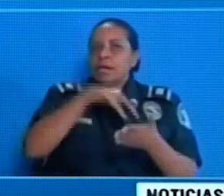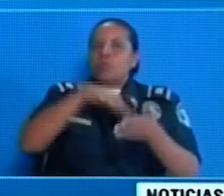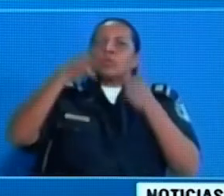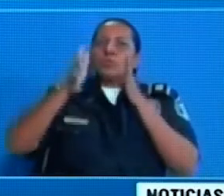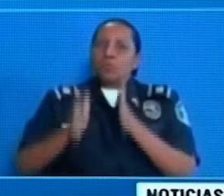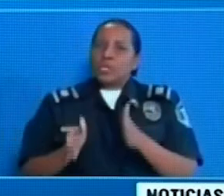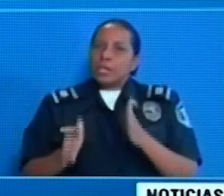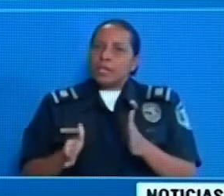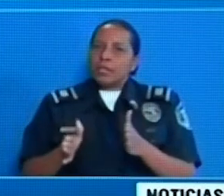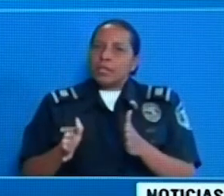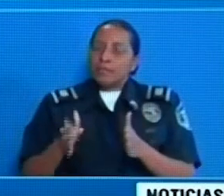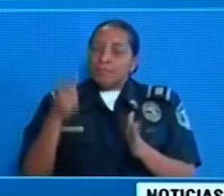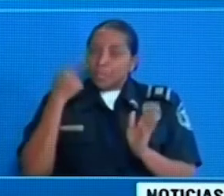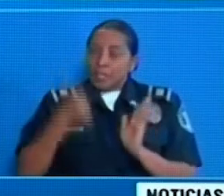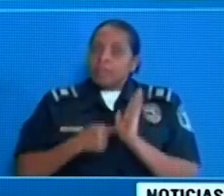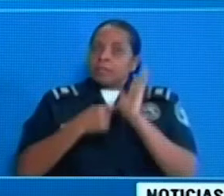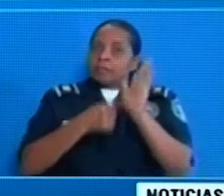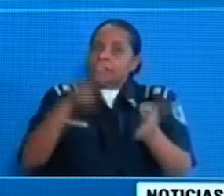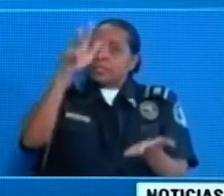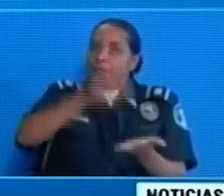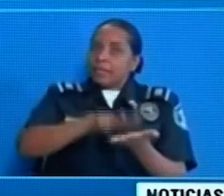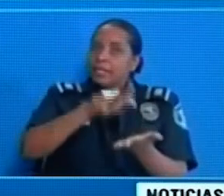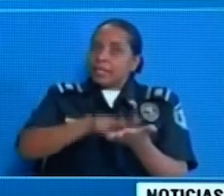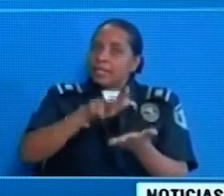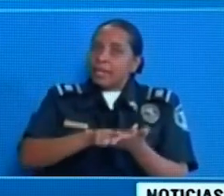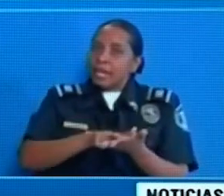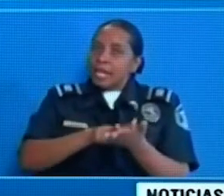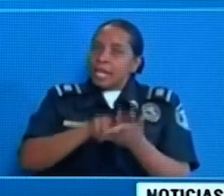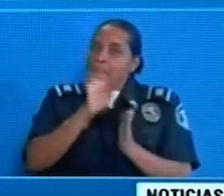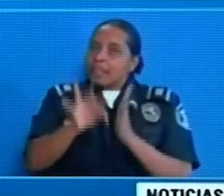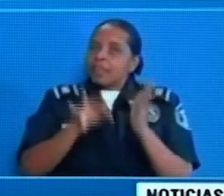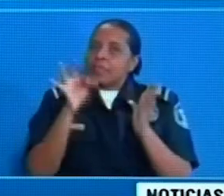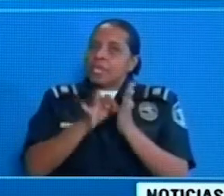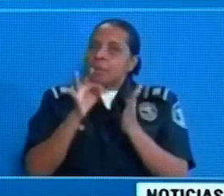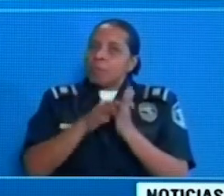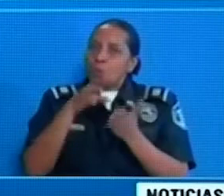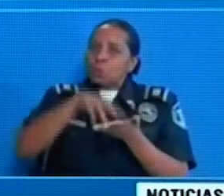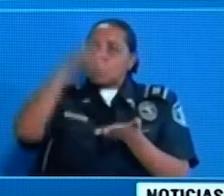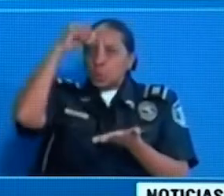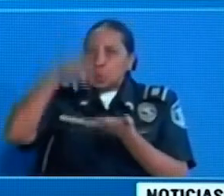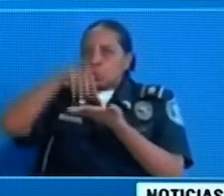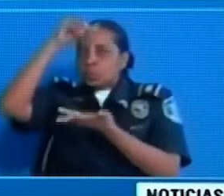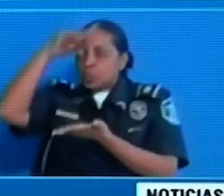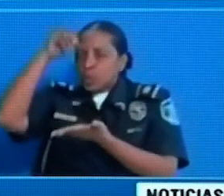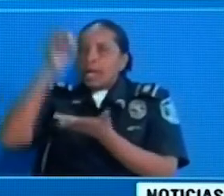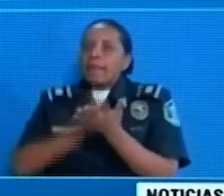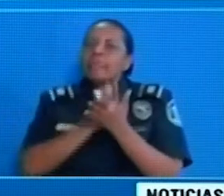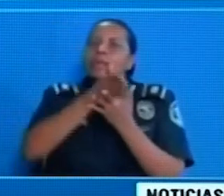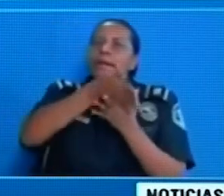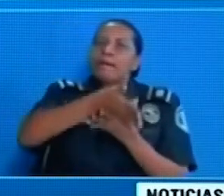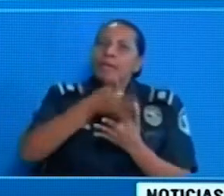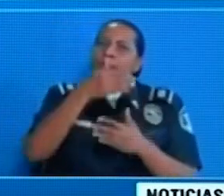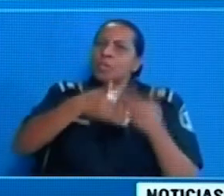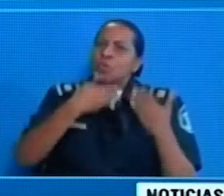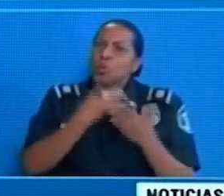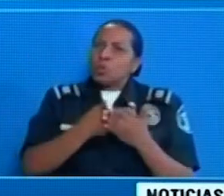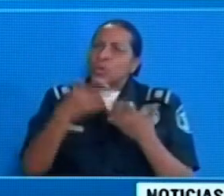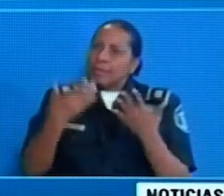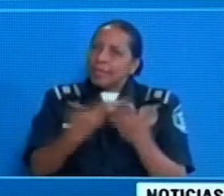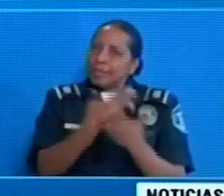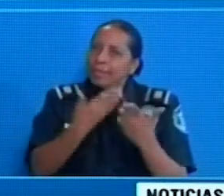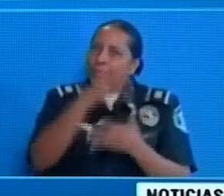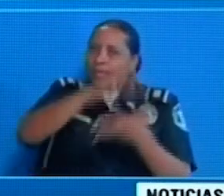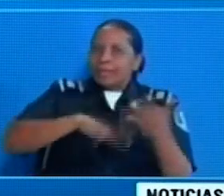se les reconocerá y avalará el tiempo invertido en los aprendizajes a través de las disposiciones del nuevo calendario